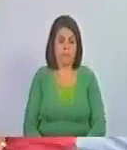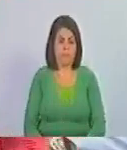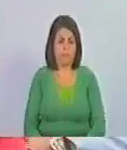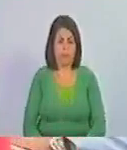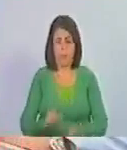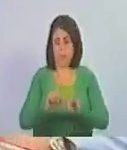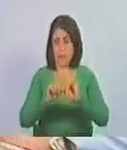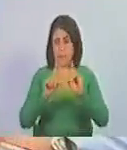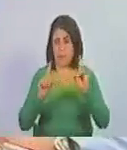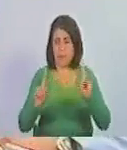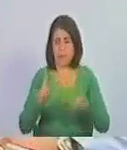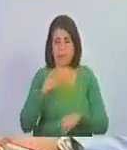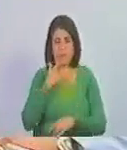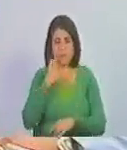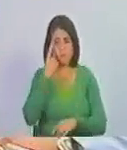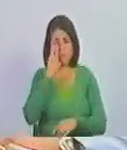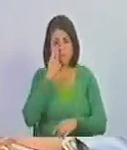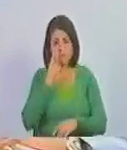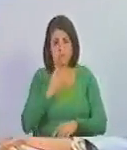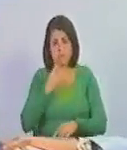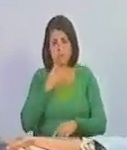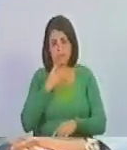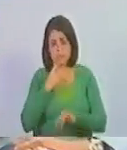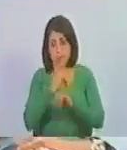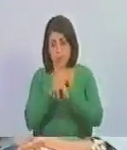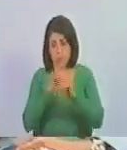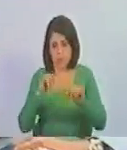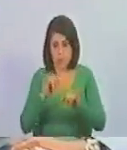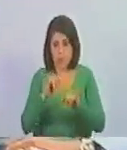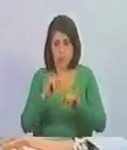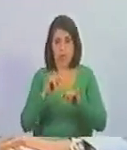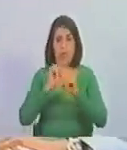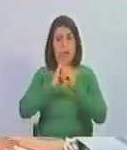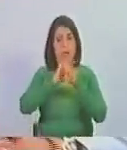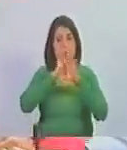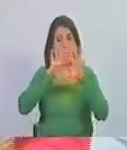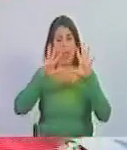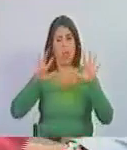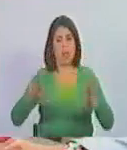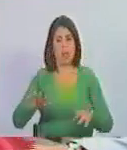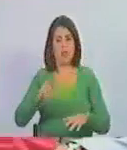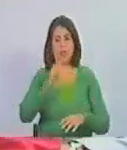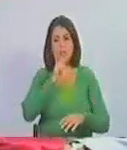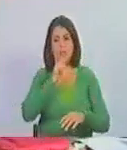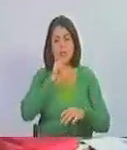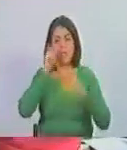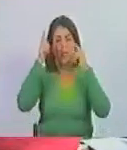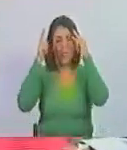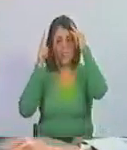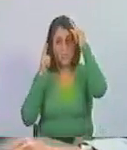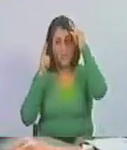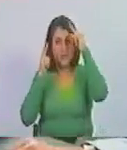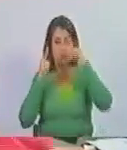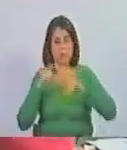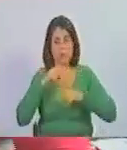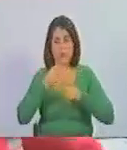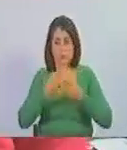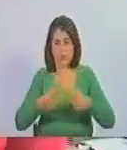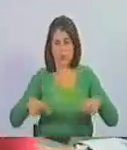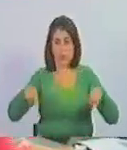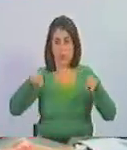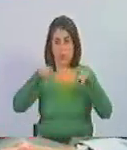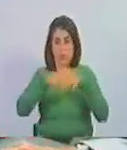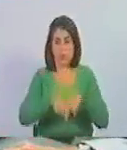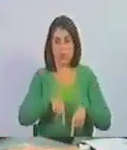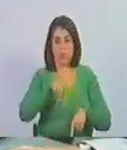Pero es incógnita finalmente que la despeja el comandante Chávez con los acontecimientos